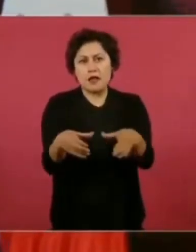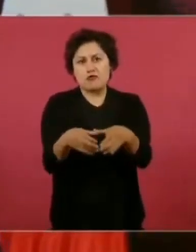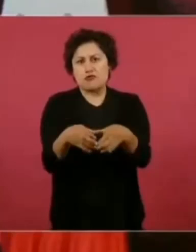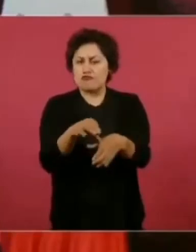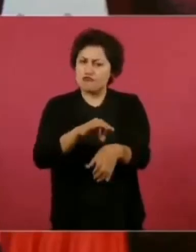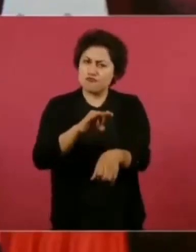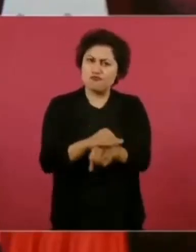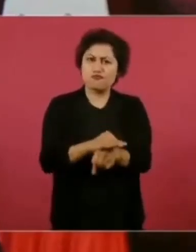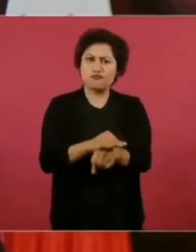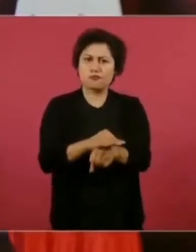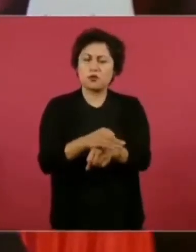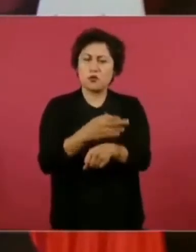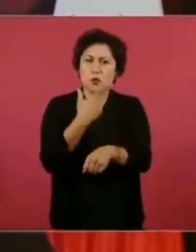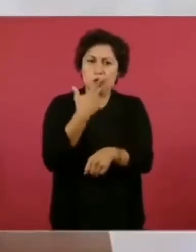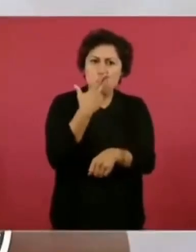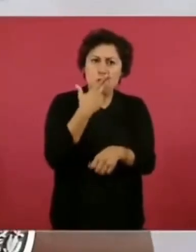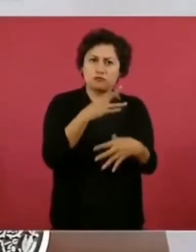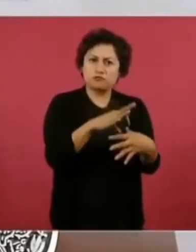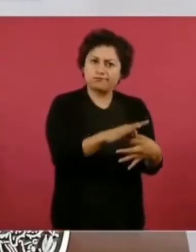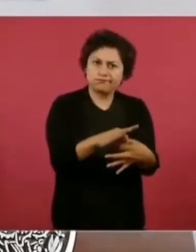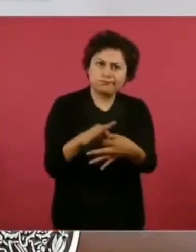el consumo de droga.